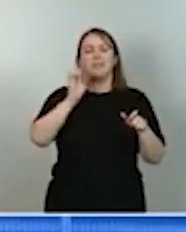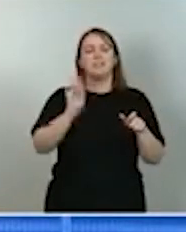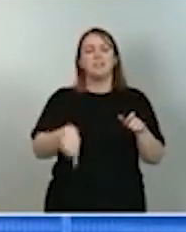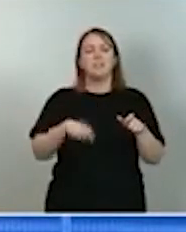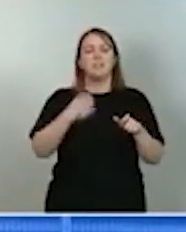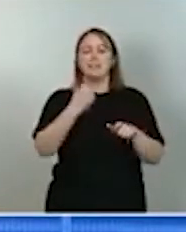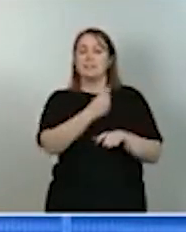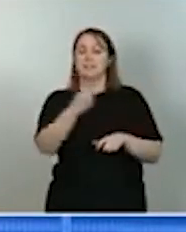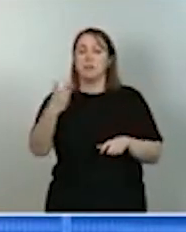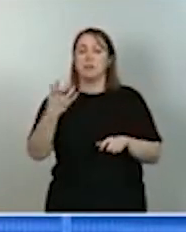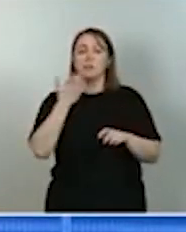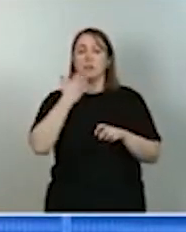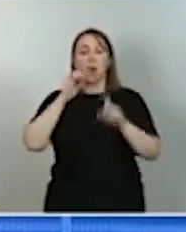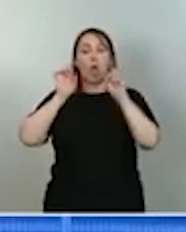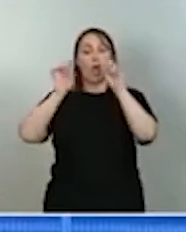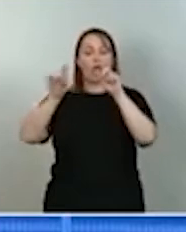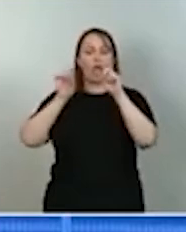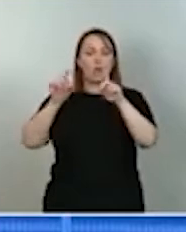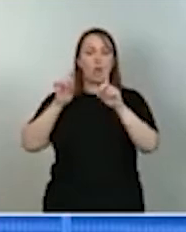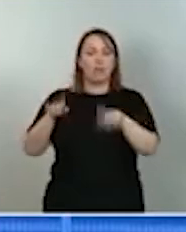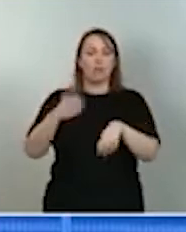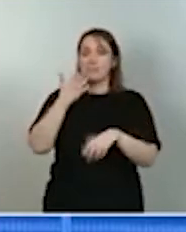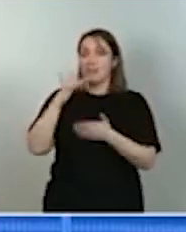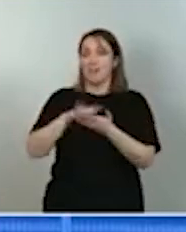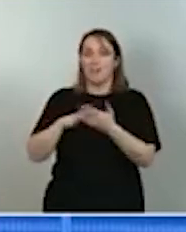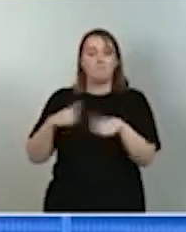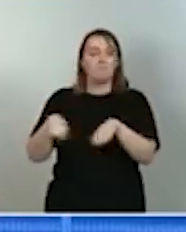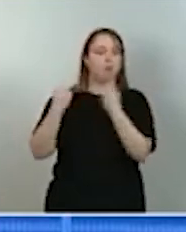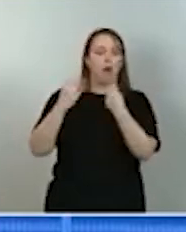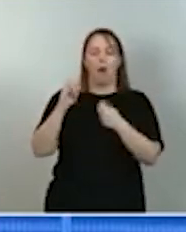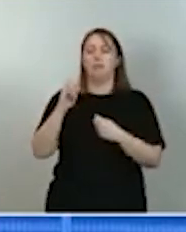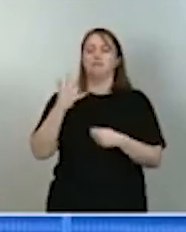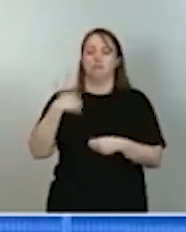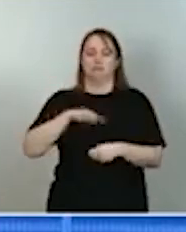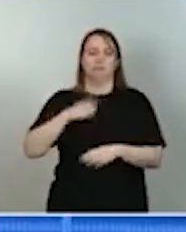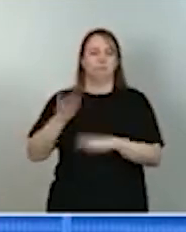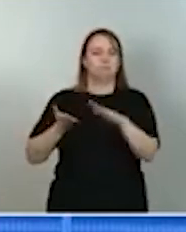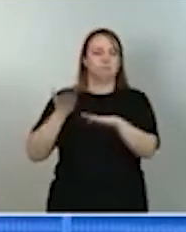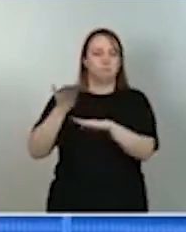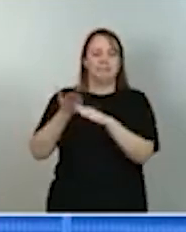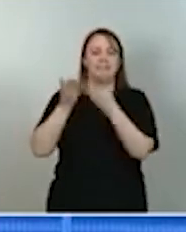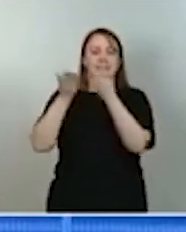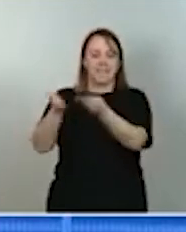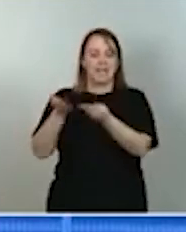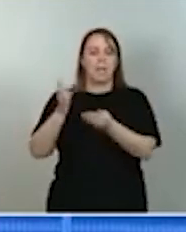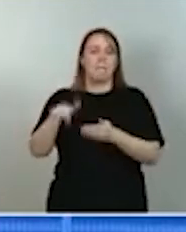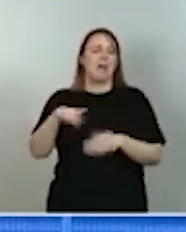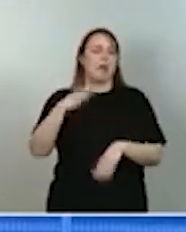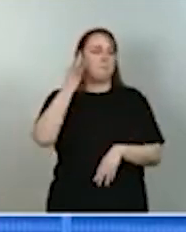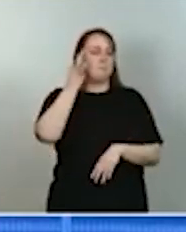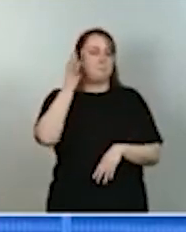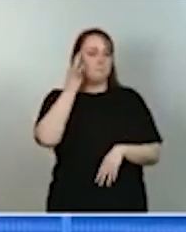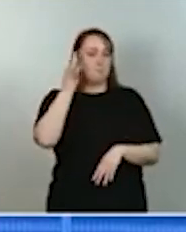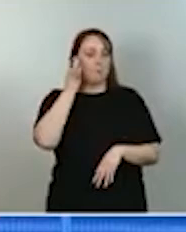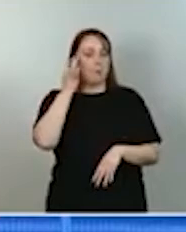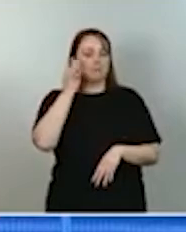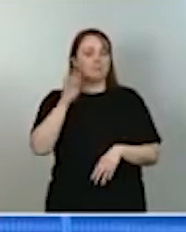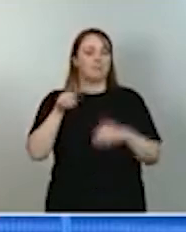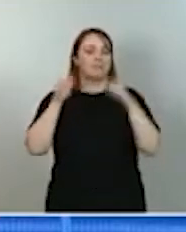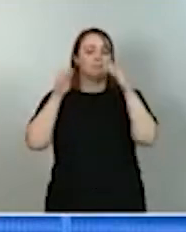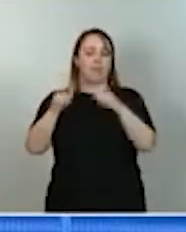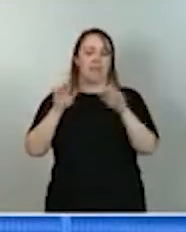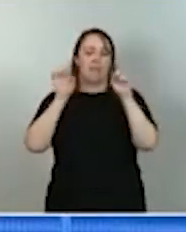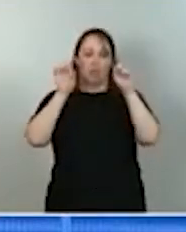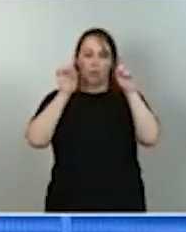la educación con una atención muy especial a la participación de las mujeres en todos aquellos ámbitos de la educación que se suelen conocer con el